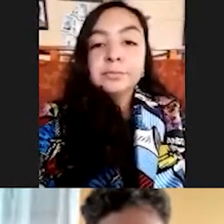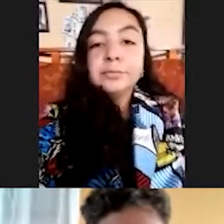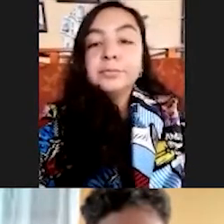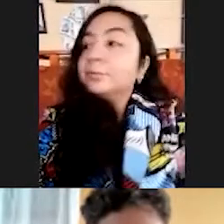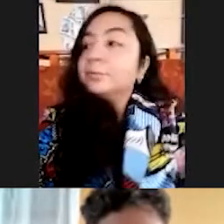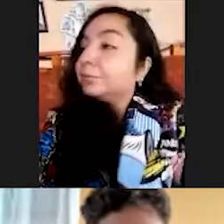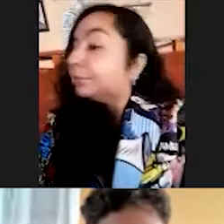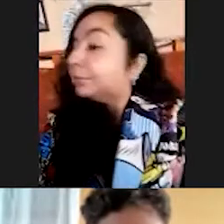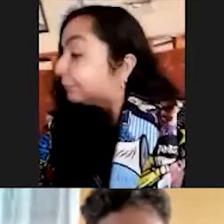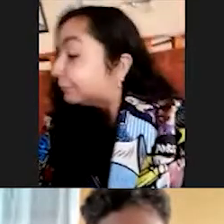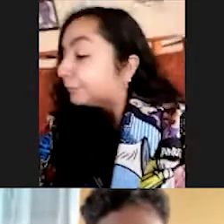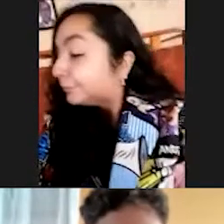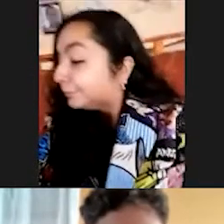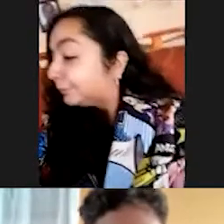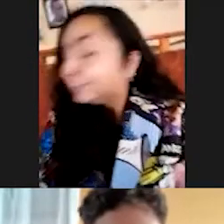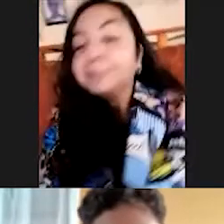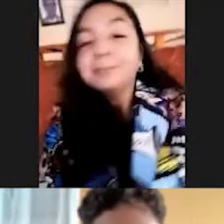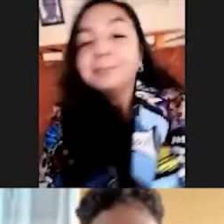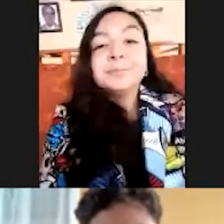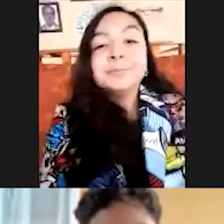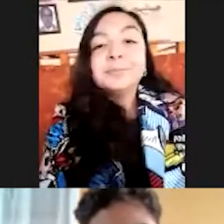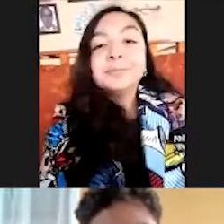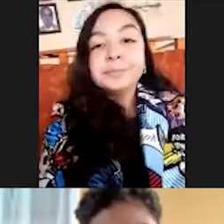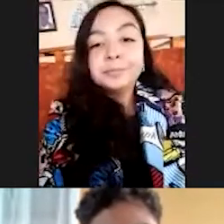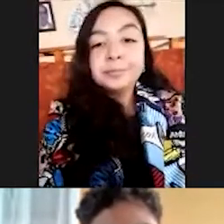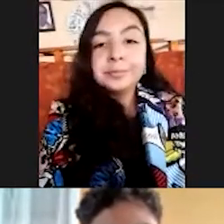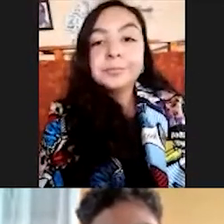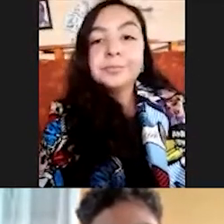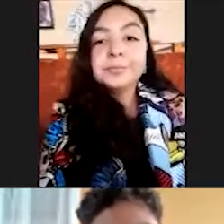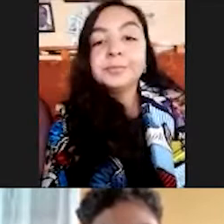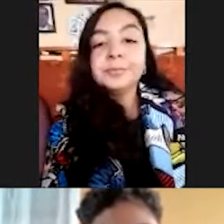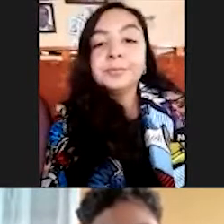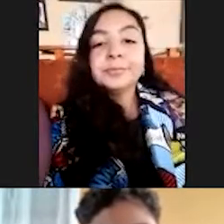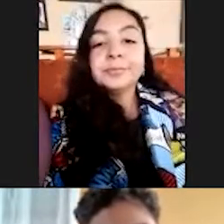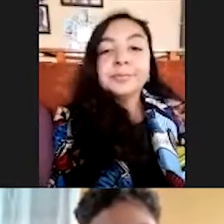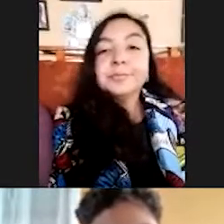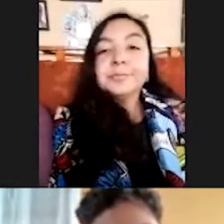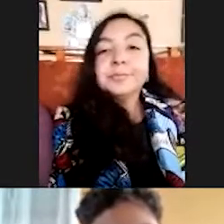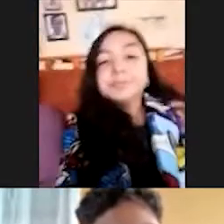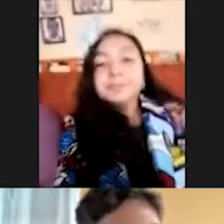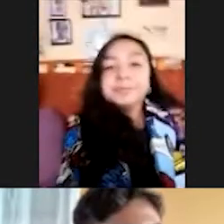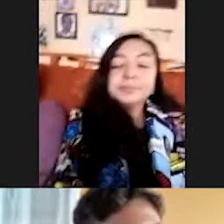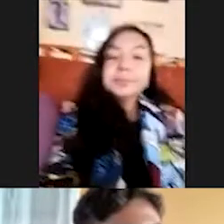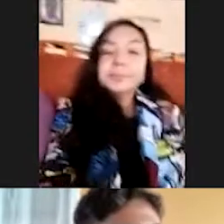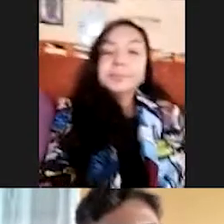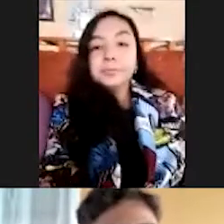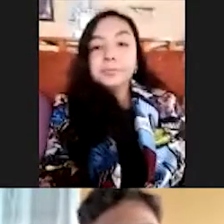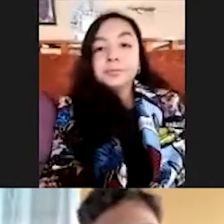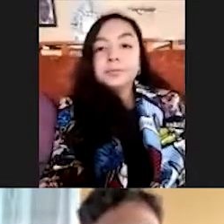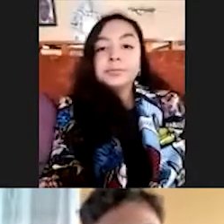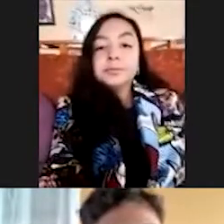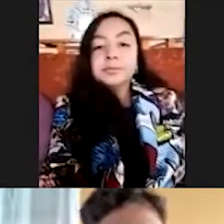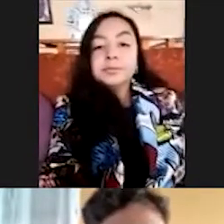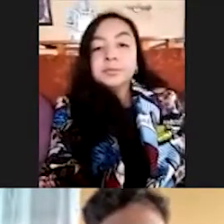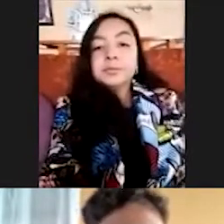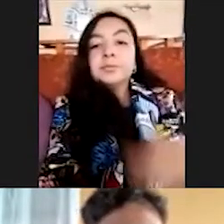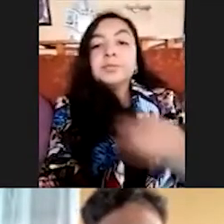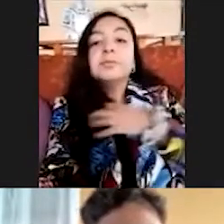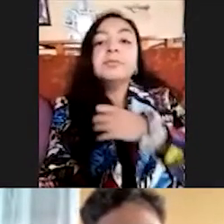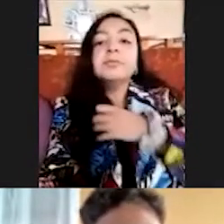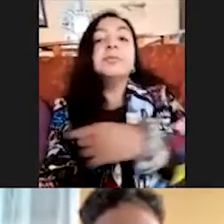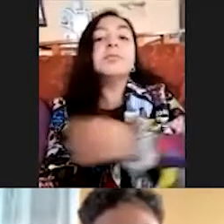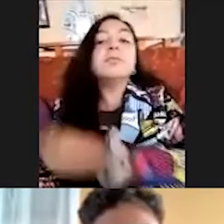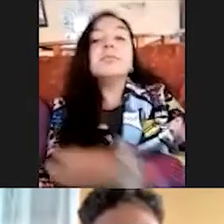valores centrados todos en la dignidad de las personas, en la oportunidad de poder soñar, trabajar y